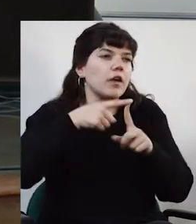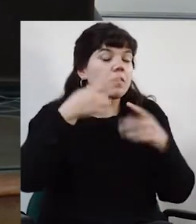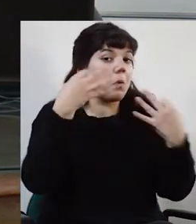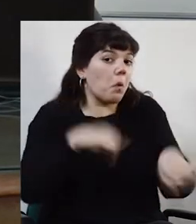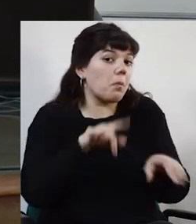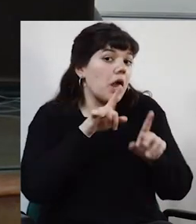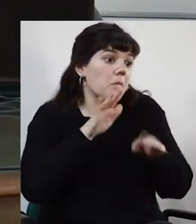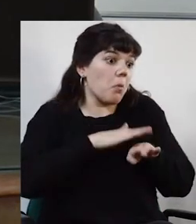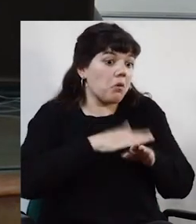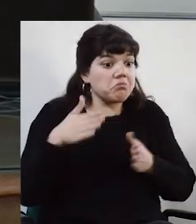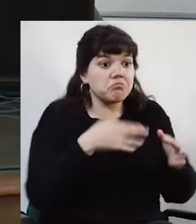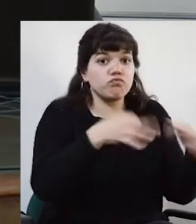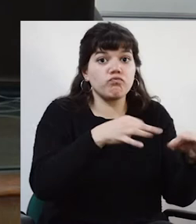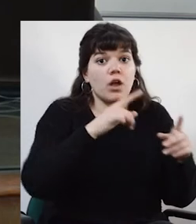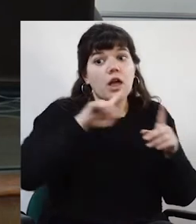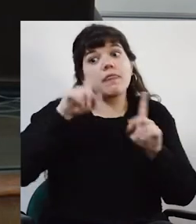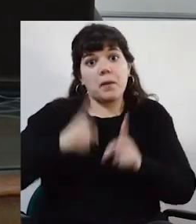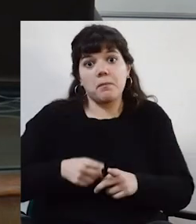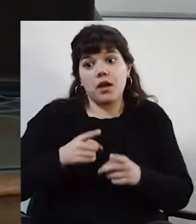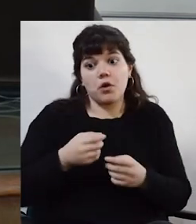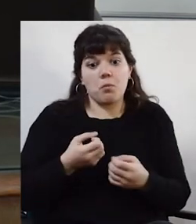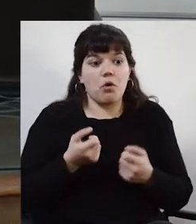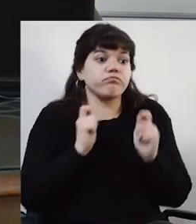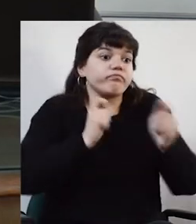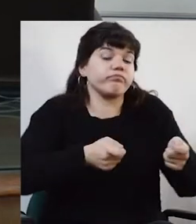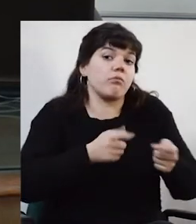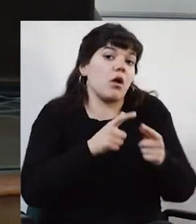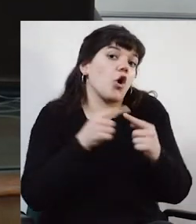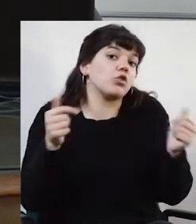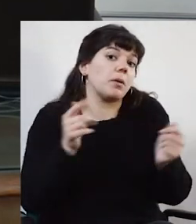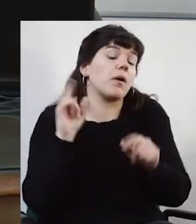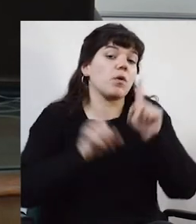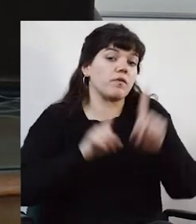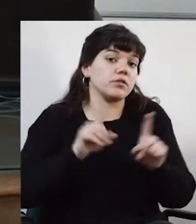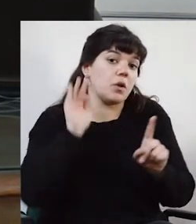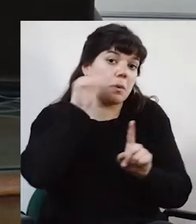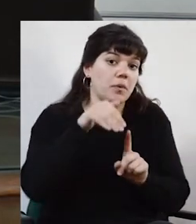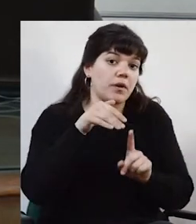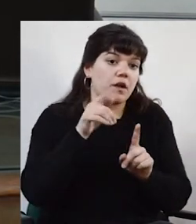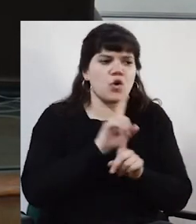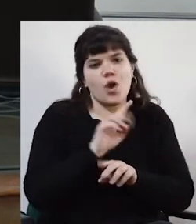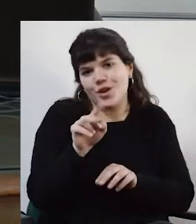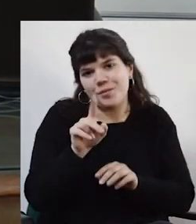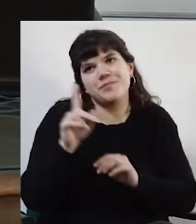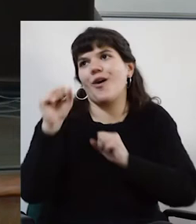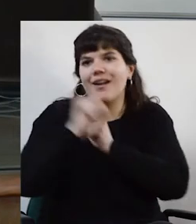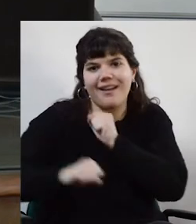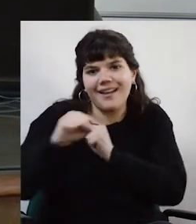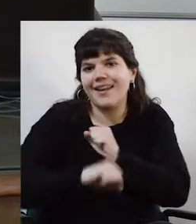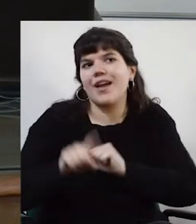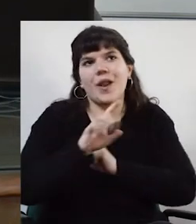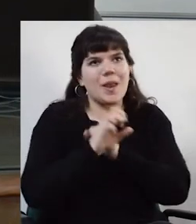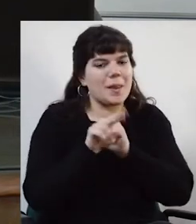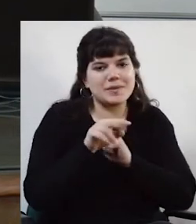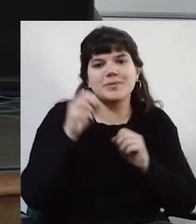transitar y al mismo tiempo proponerlo a la universidad, que no va a ser igual al que recorre la Facultad de Ingeniería o al que recorre